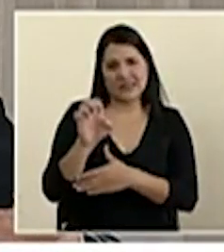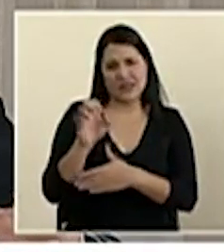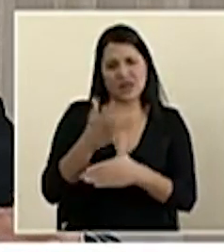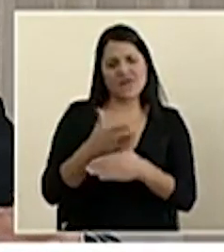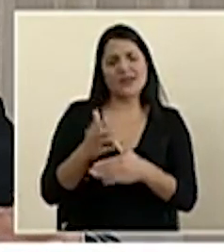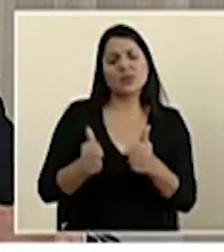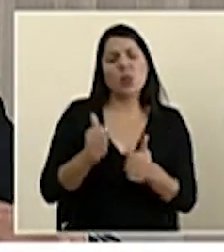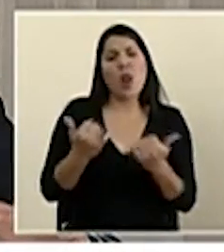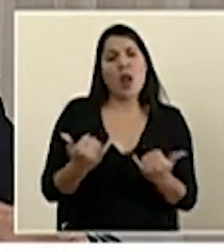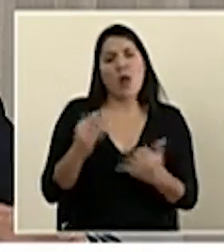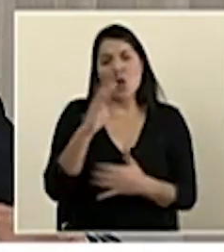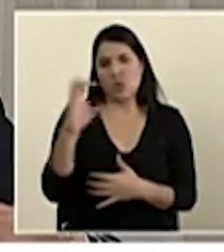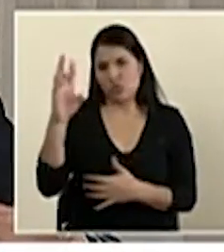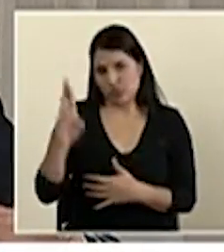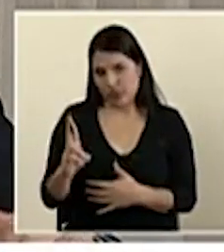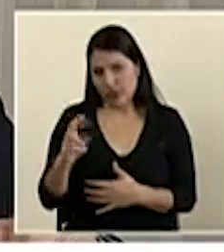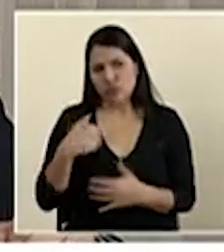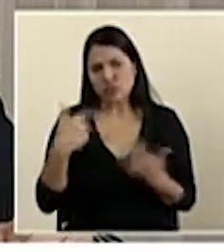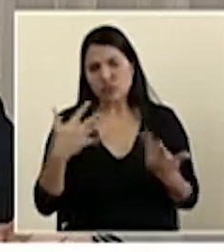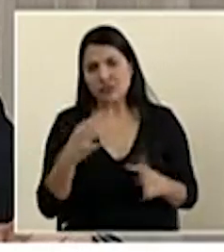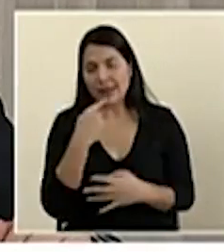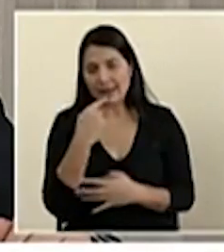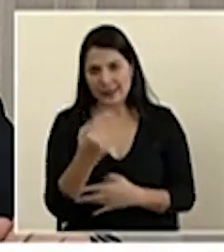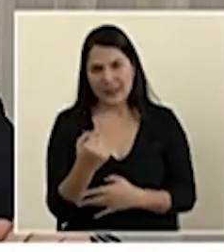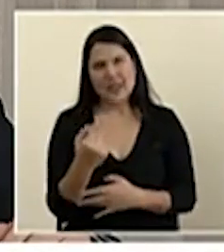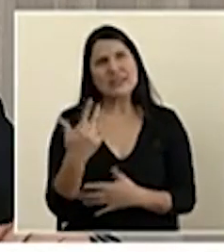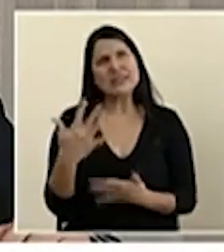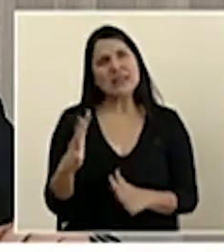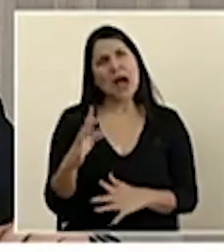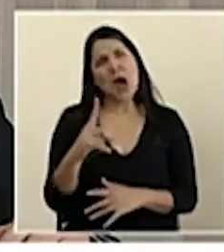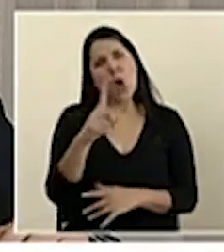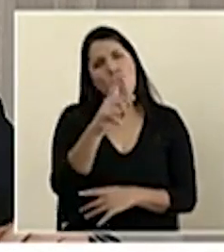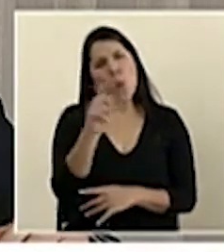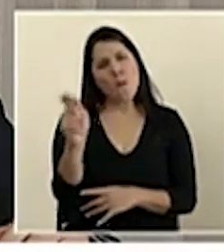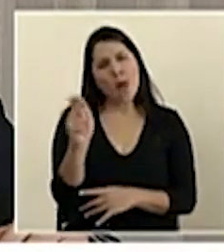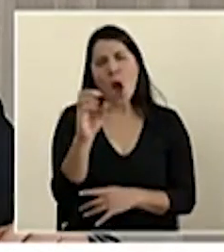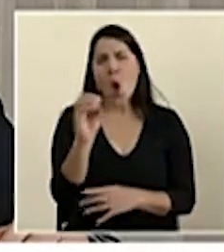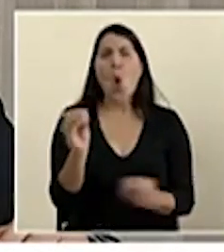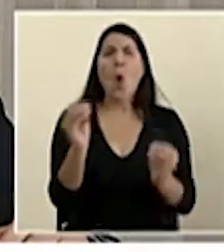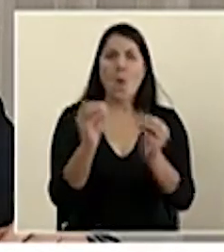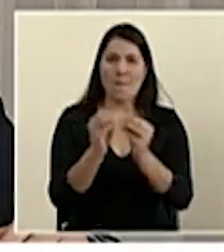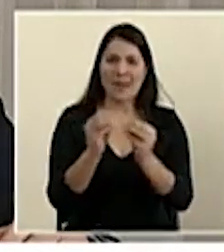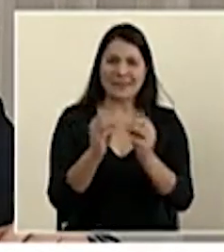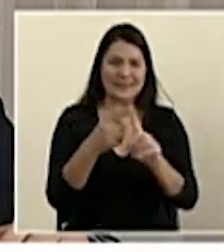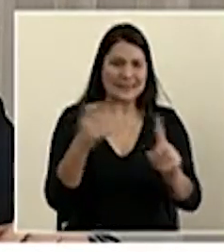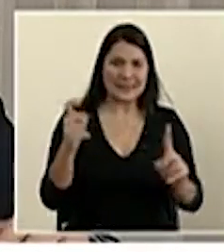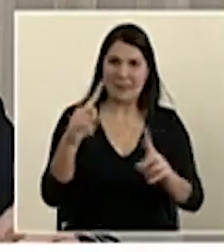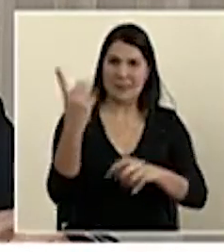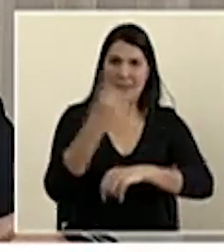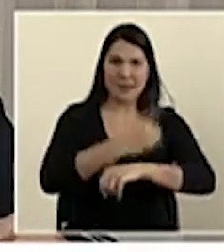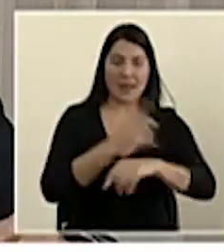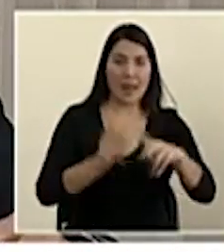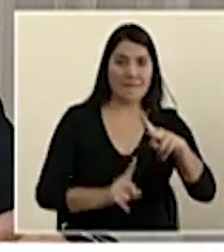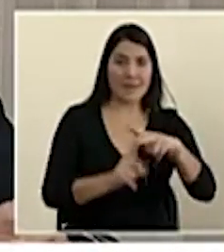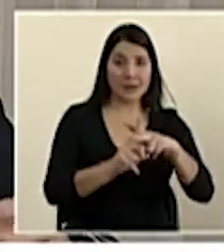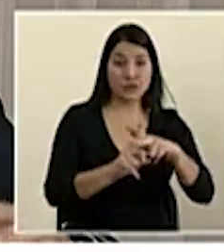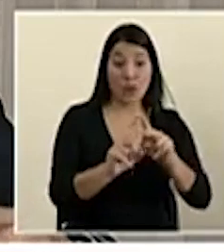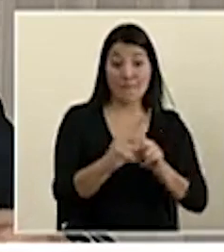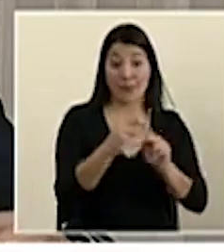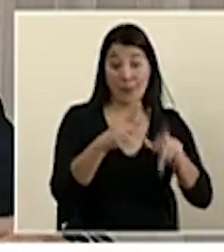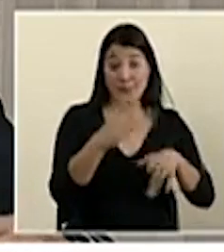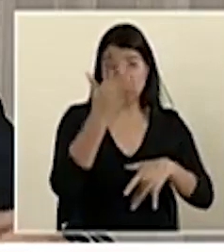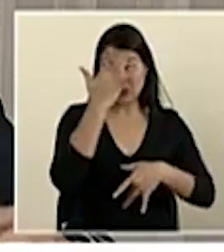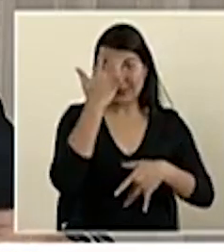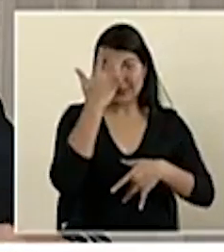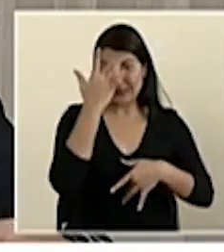pasado pues varias semanas, más de un mes de estar desde el primer caso diagnosticado, hemos tenido un aumento de casos,